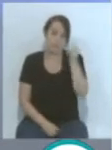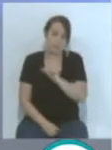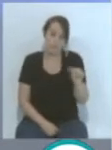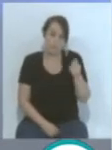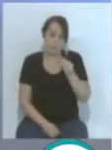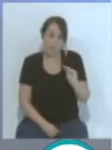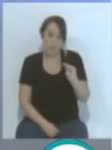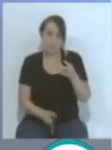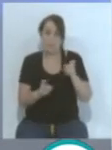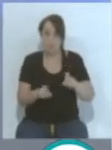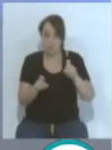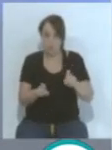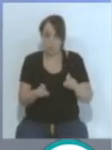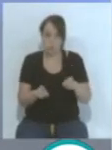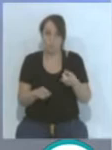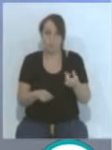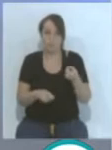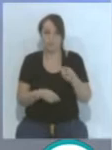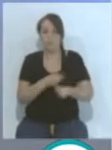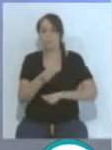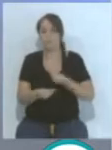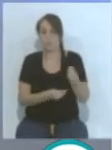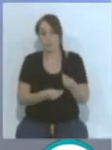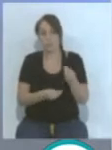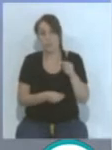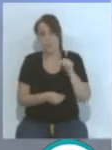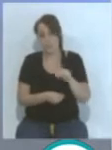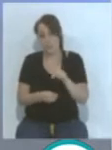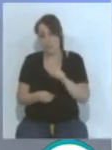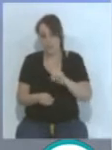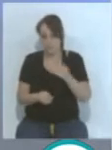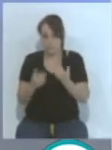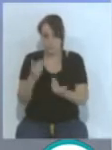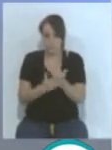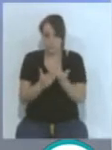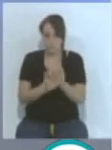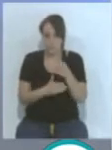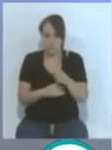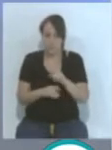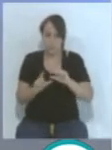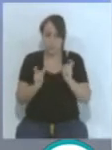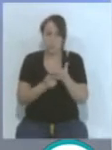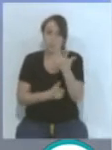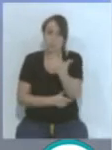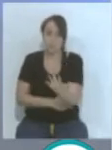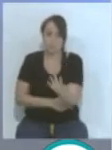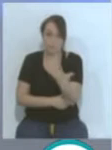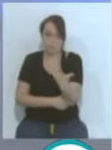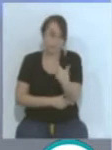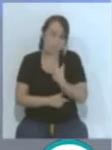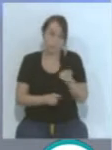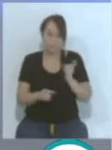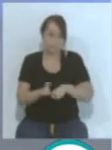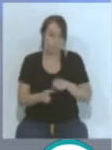de descanso. Y esto hace que en esa primera jornada haya cinco equipos que no la vayan a